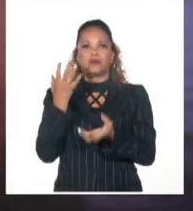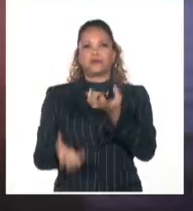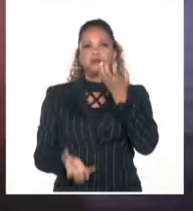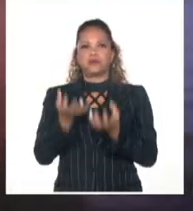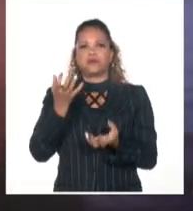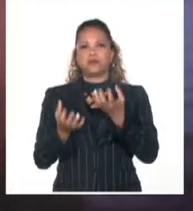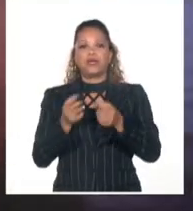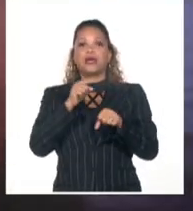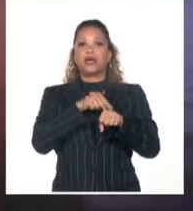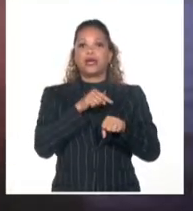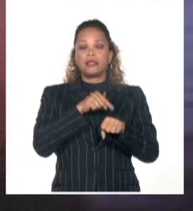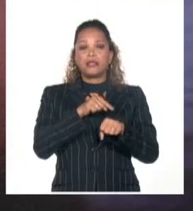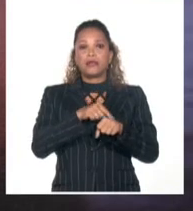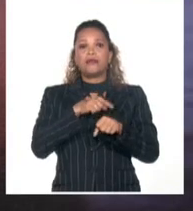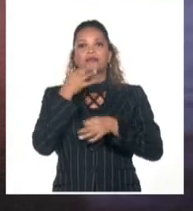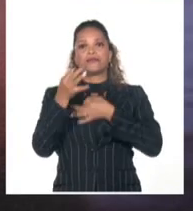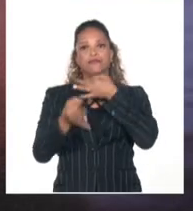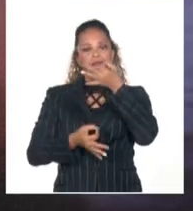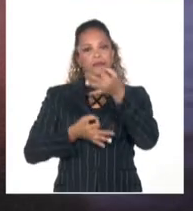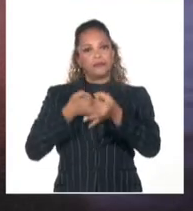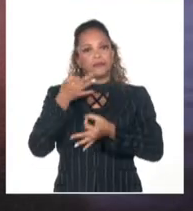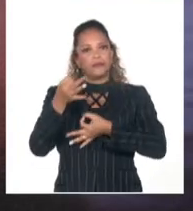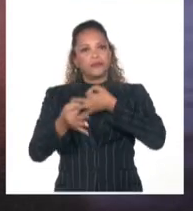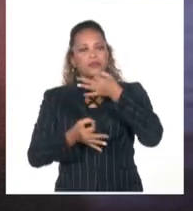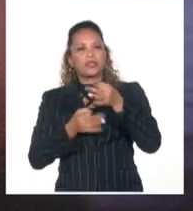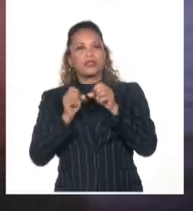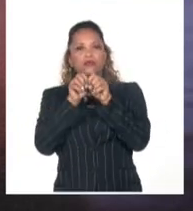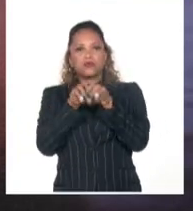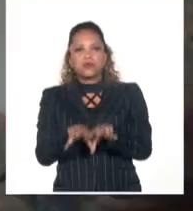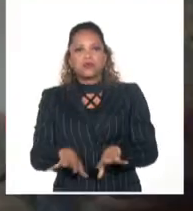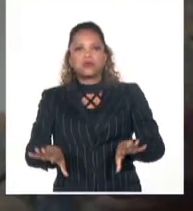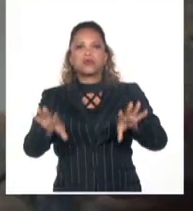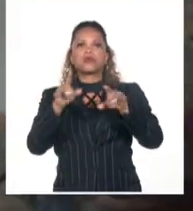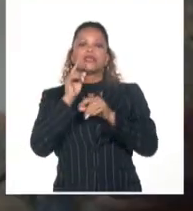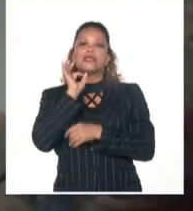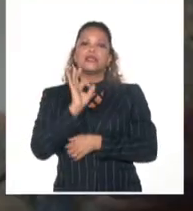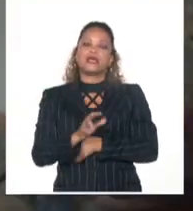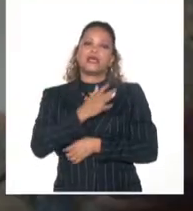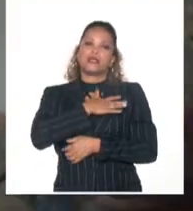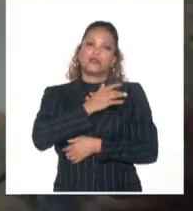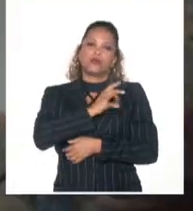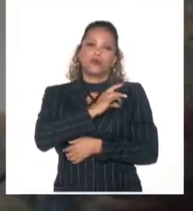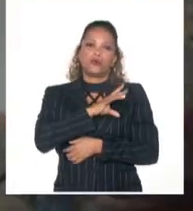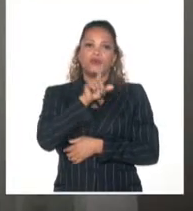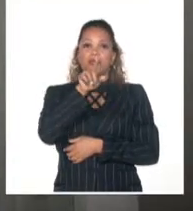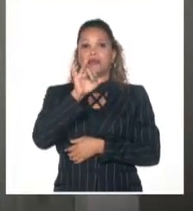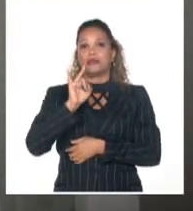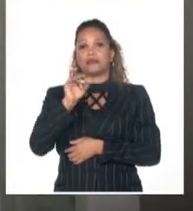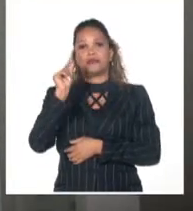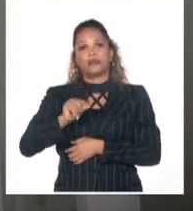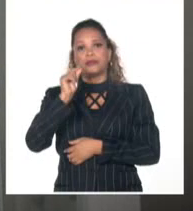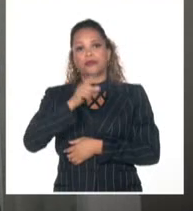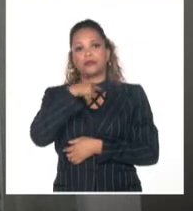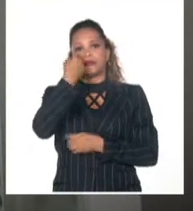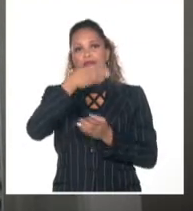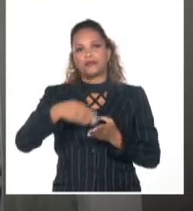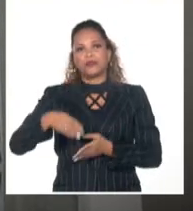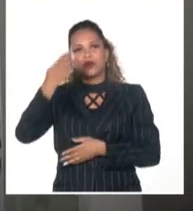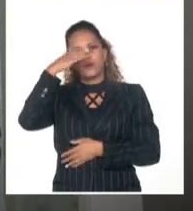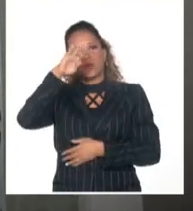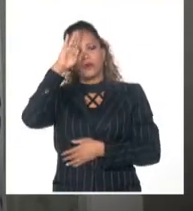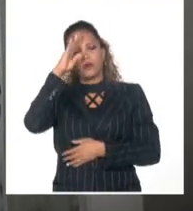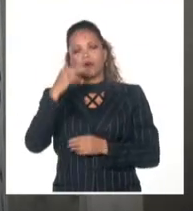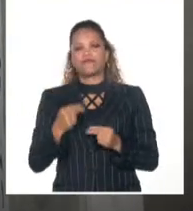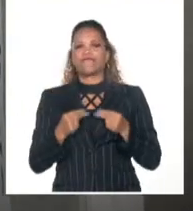ese que dicen que lo borra todo, se esparce y se reverencia ante el dolor por los 17 caídos. Cuba les honra.